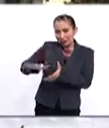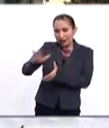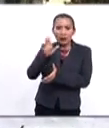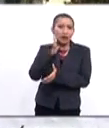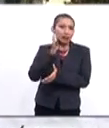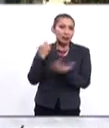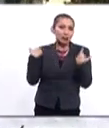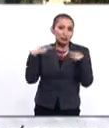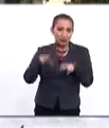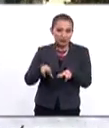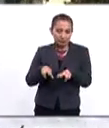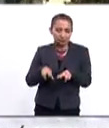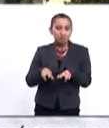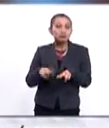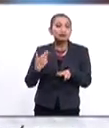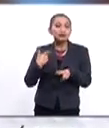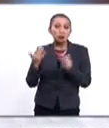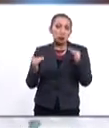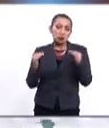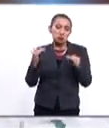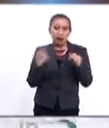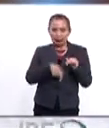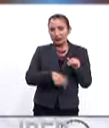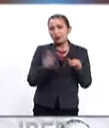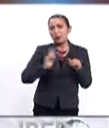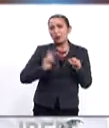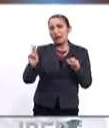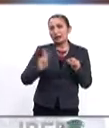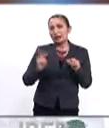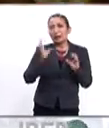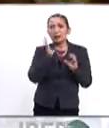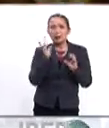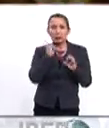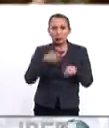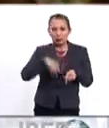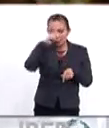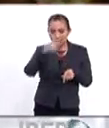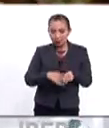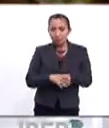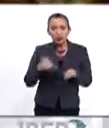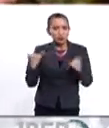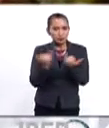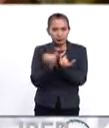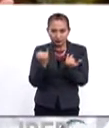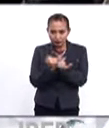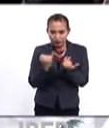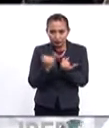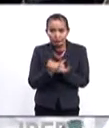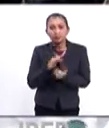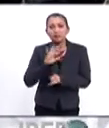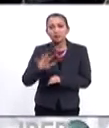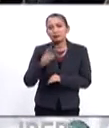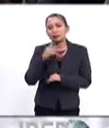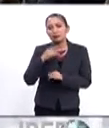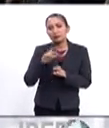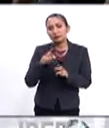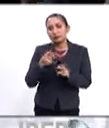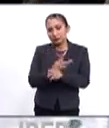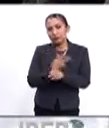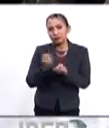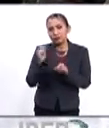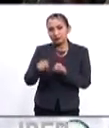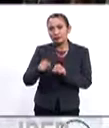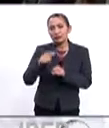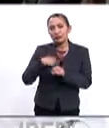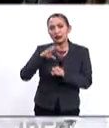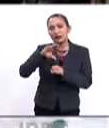en la Cámara de Representantes, el equivalente a nuestra Cámara de Diputados. En este caso es igual, ya le sucedió también a